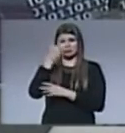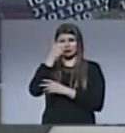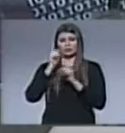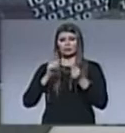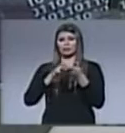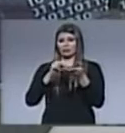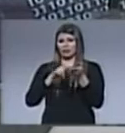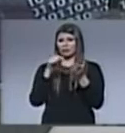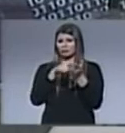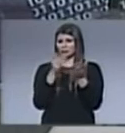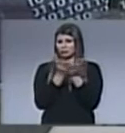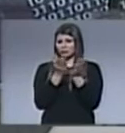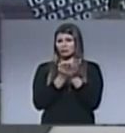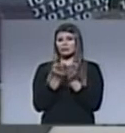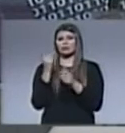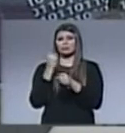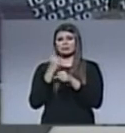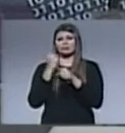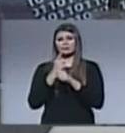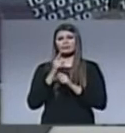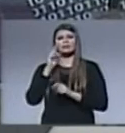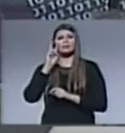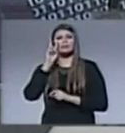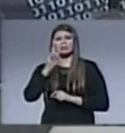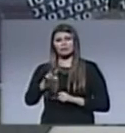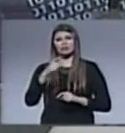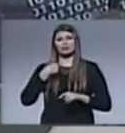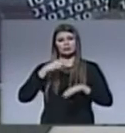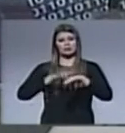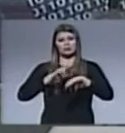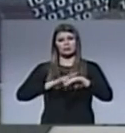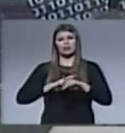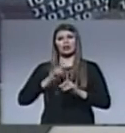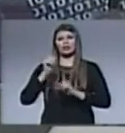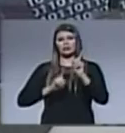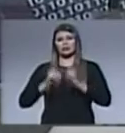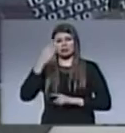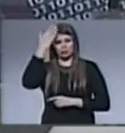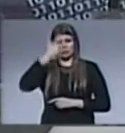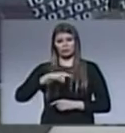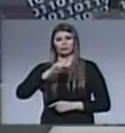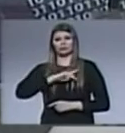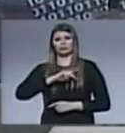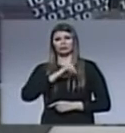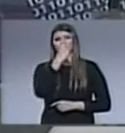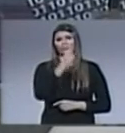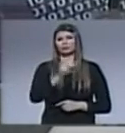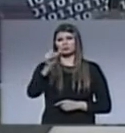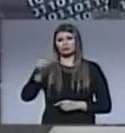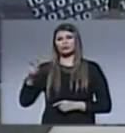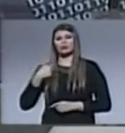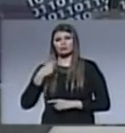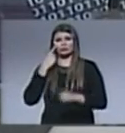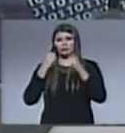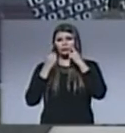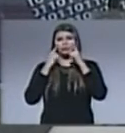teológicamente. debe discernir y asumir responsabilidad él mismo, ella misma, por lo que cree